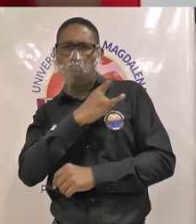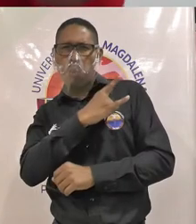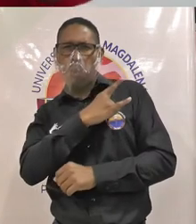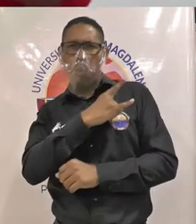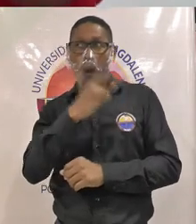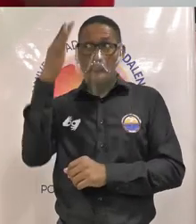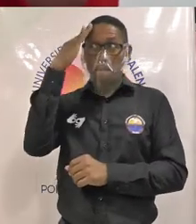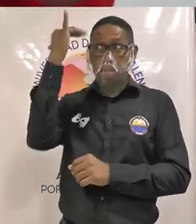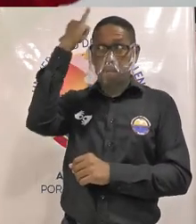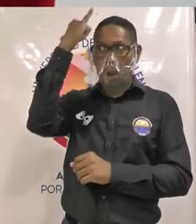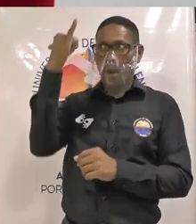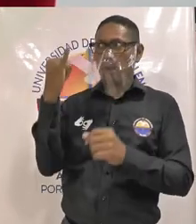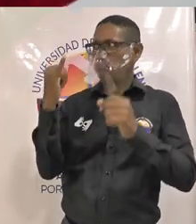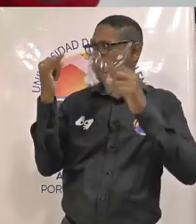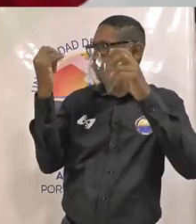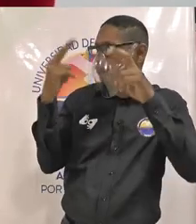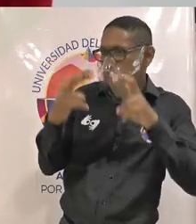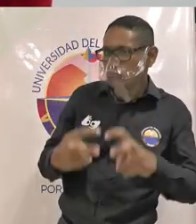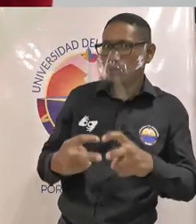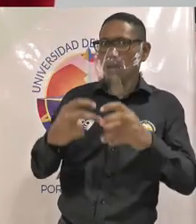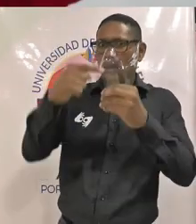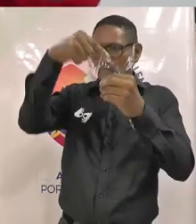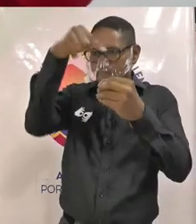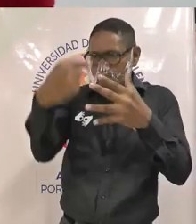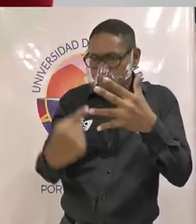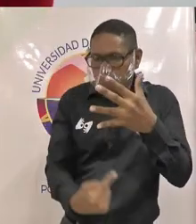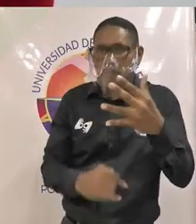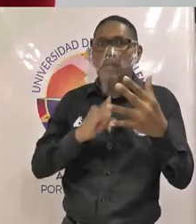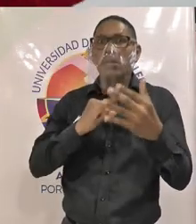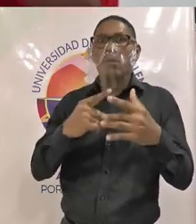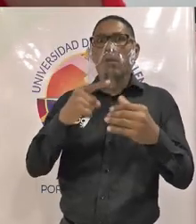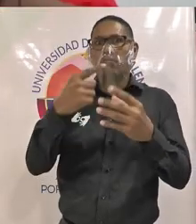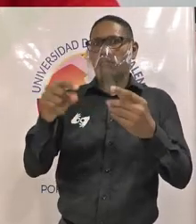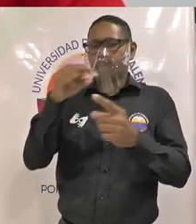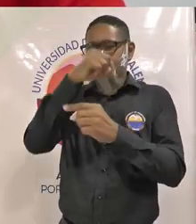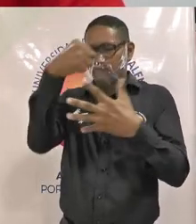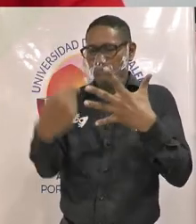académica investigativa plurilingüística y diversa